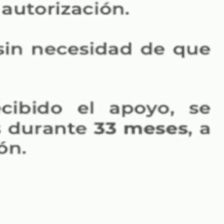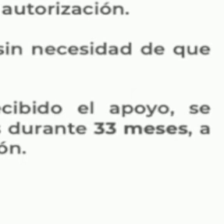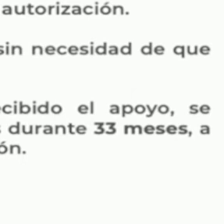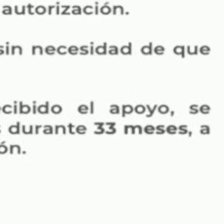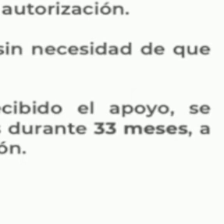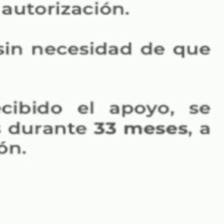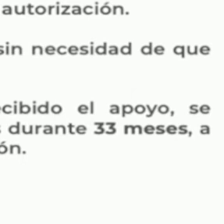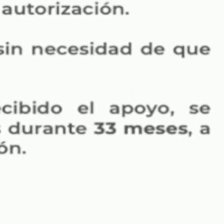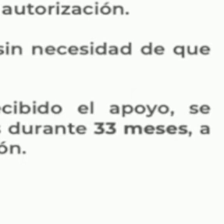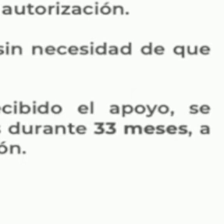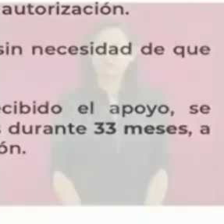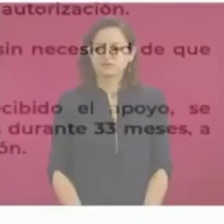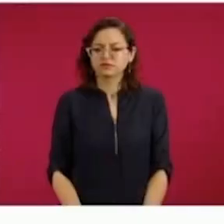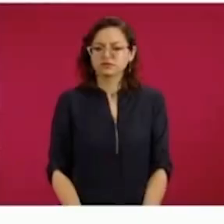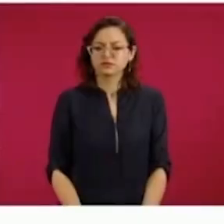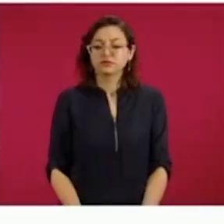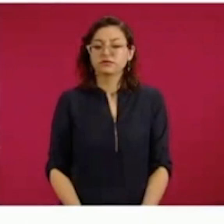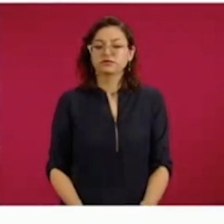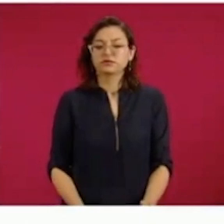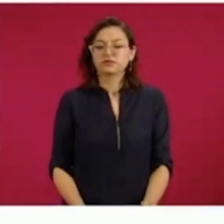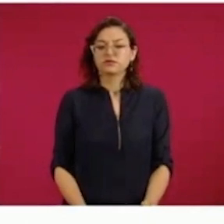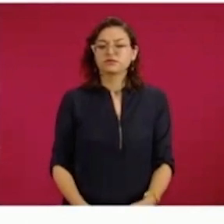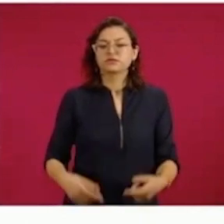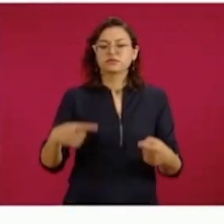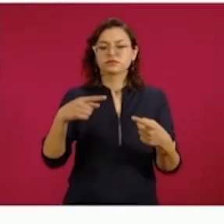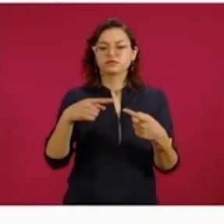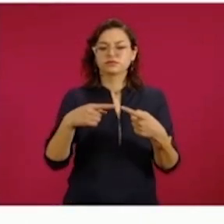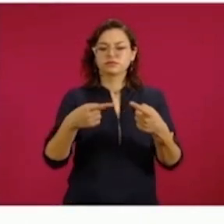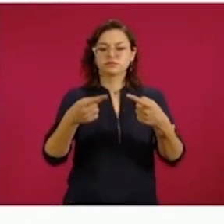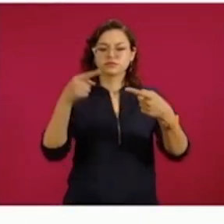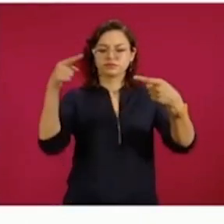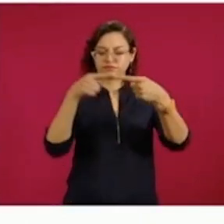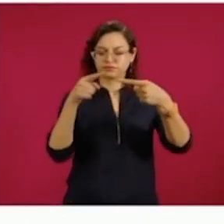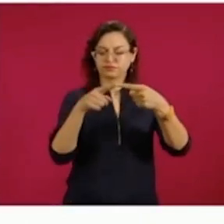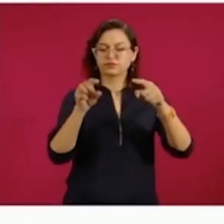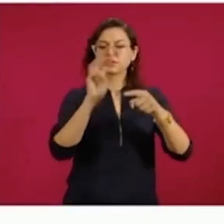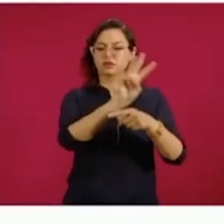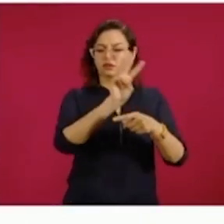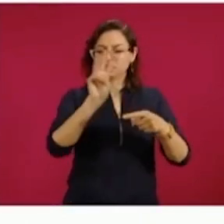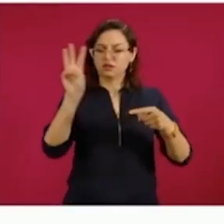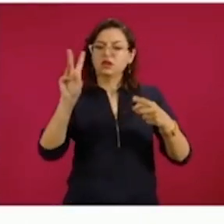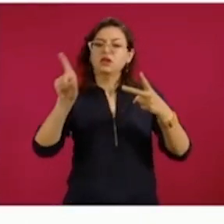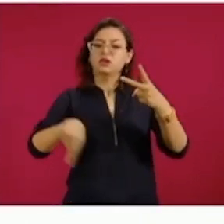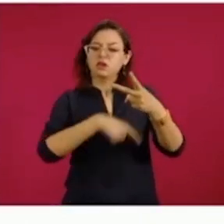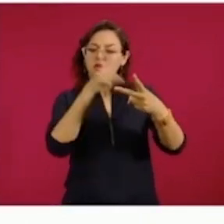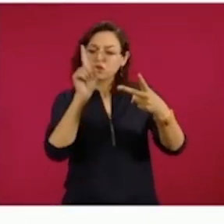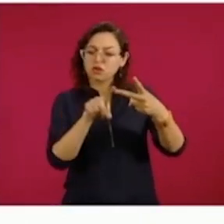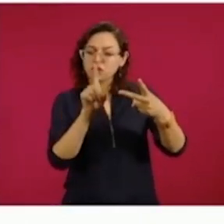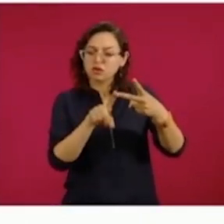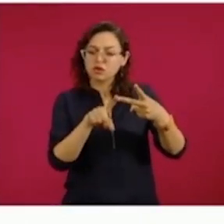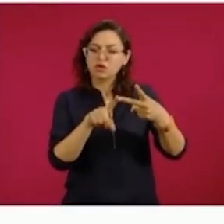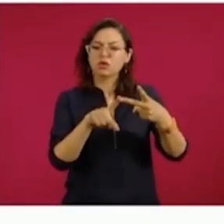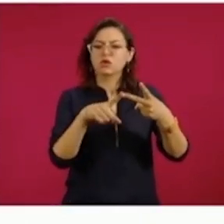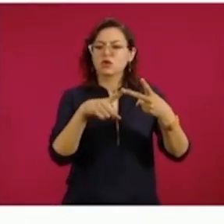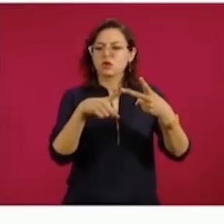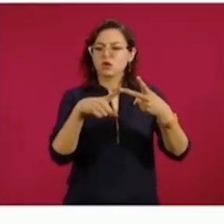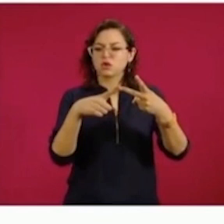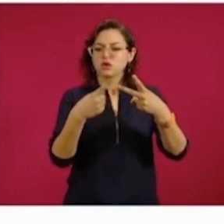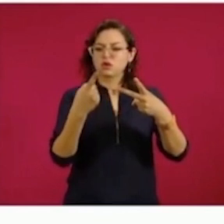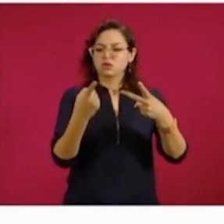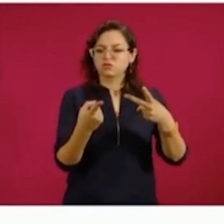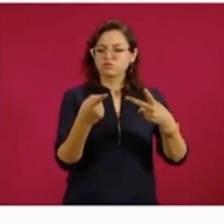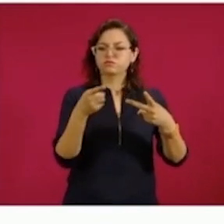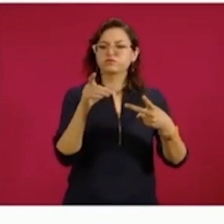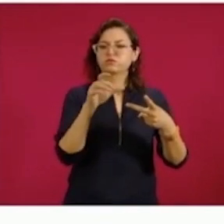la clave interbancaria de la cuenta en donde solicita que sea depositado el apoyo y el nombre, desde luego, de la institución financiera.